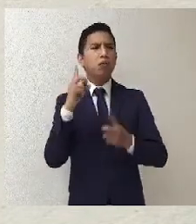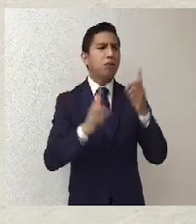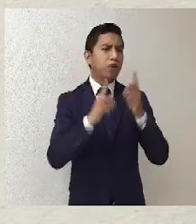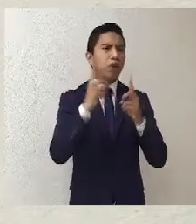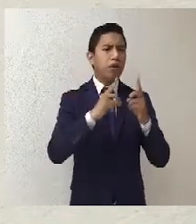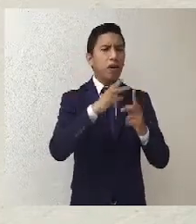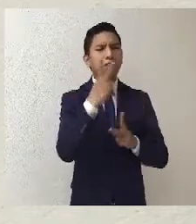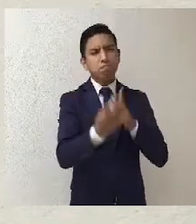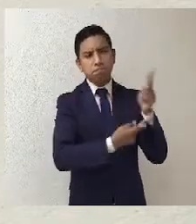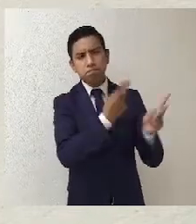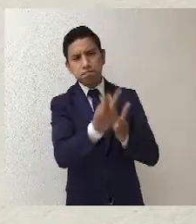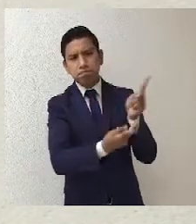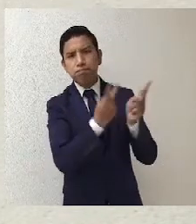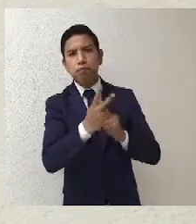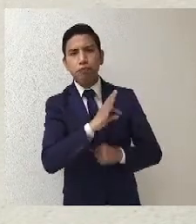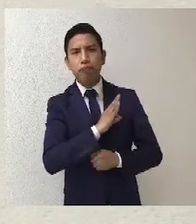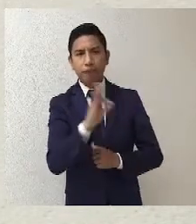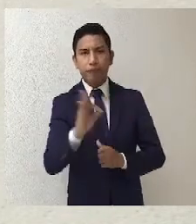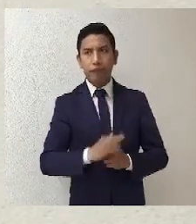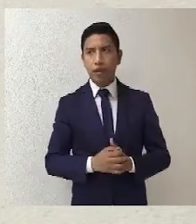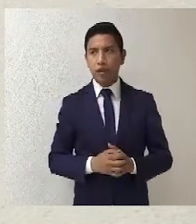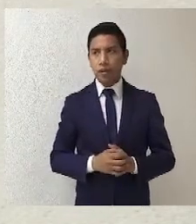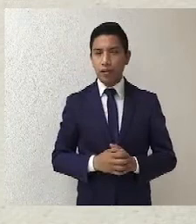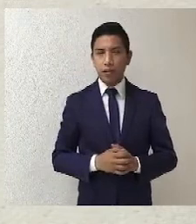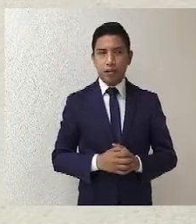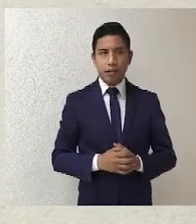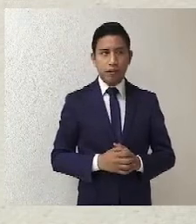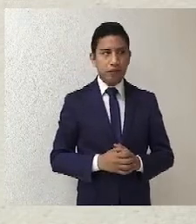alguna crítica, creo que todas son bienvenidas.